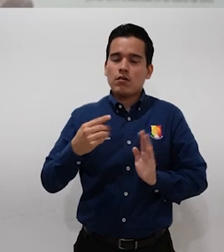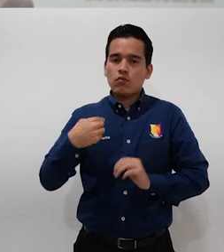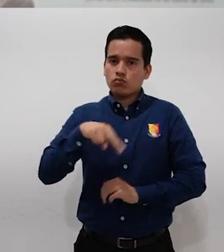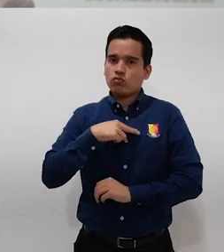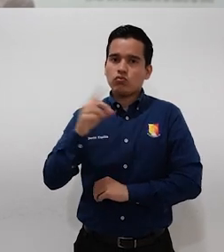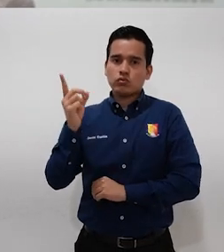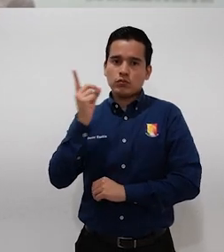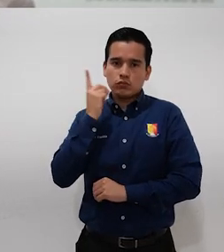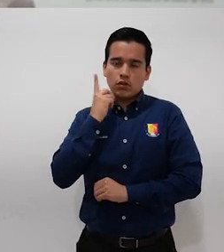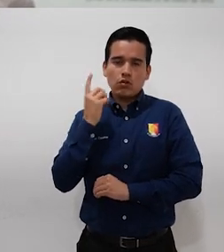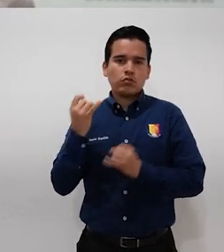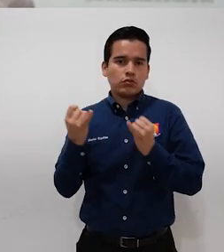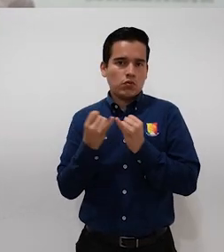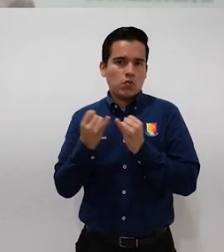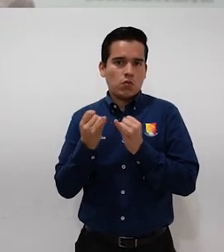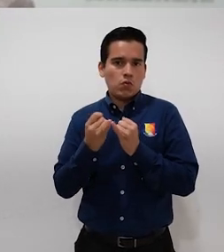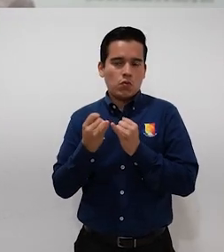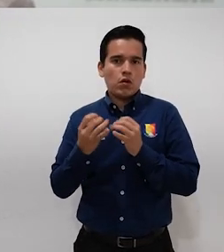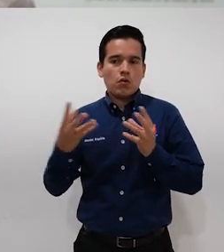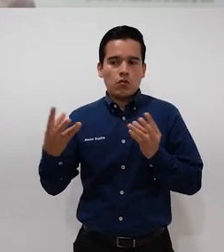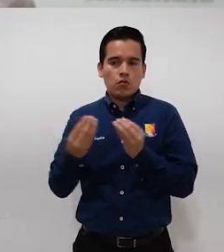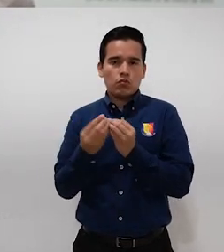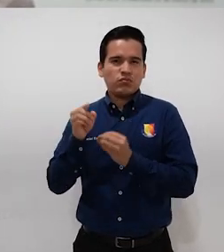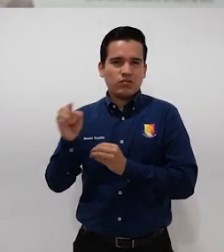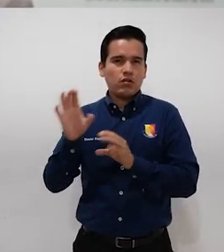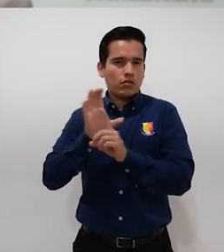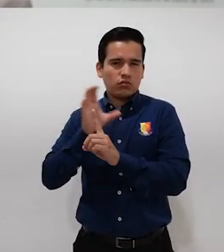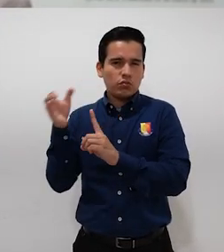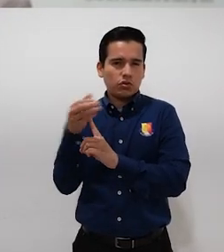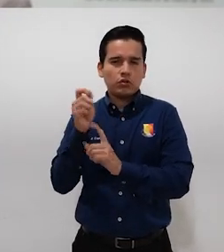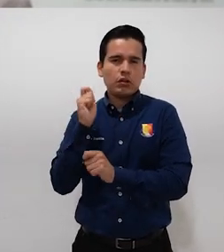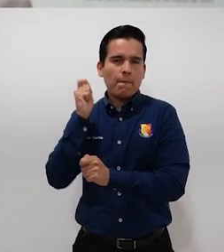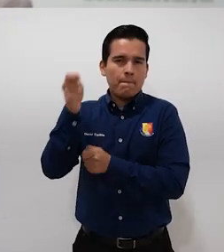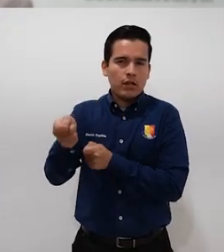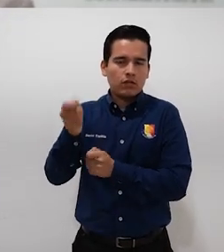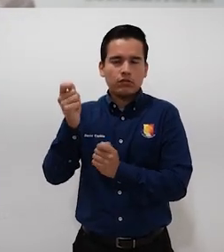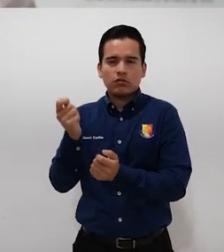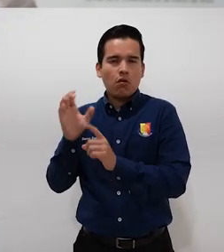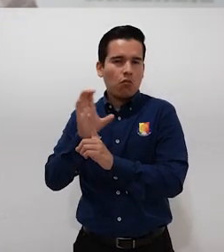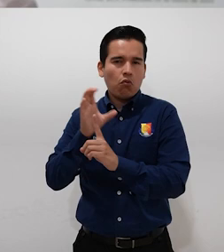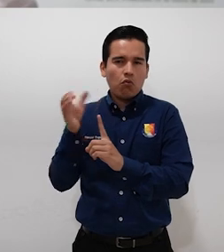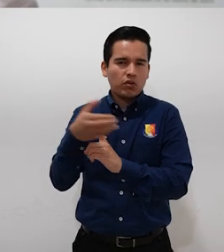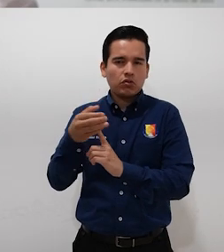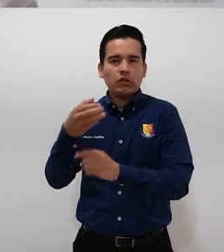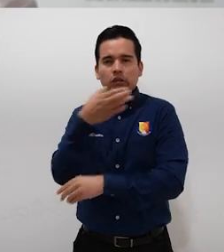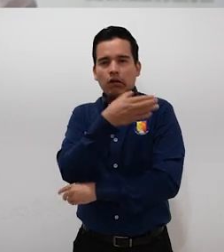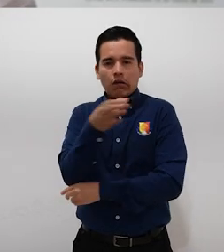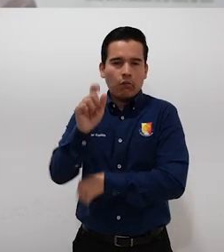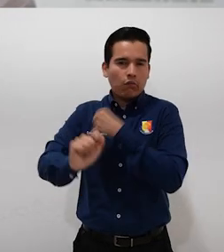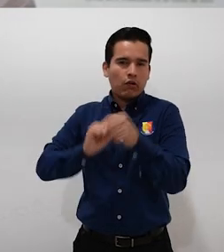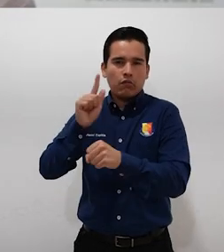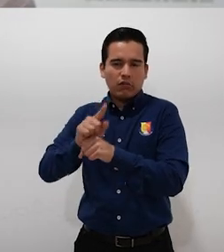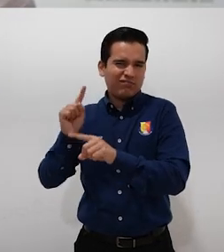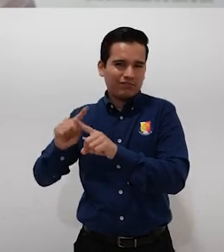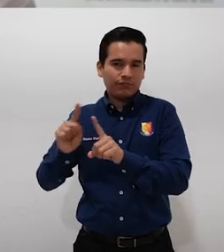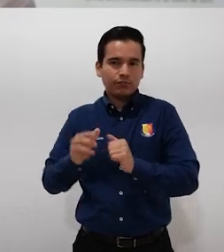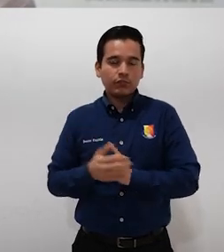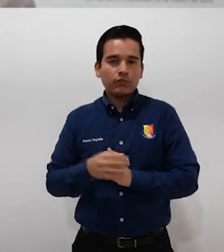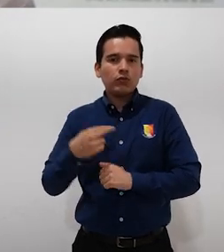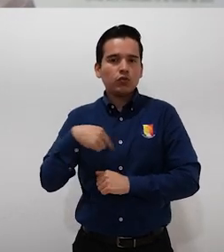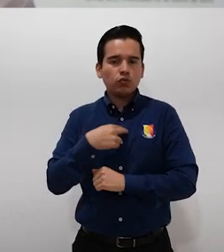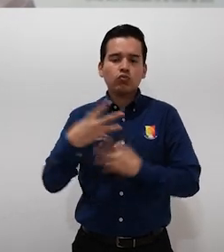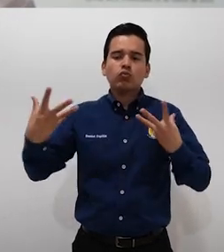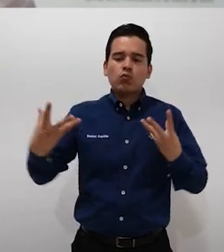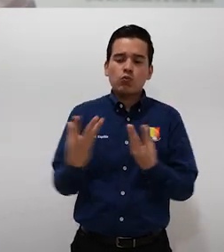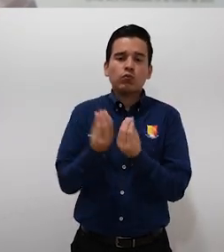y como parte de las comisiones de pesca y comisiones de ganadería o sea, estemos a la